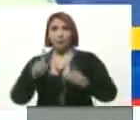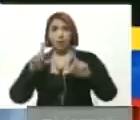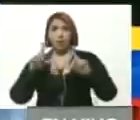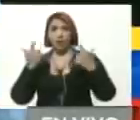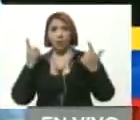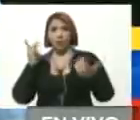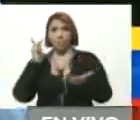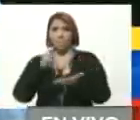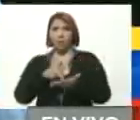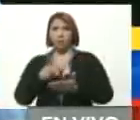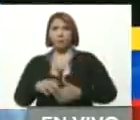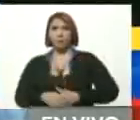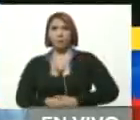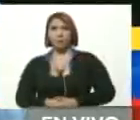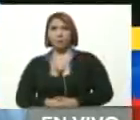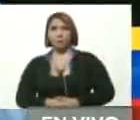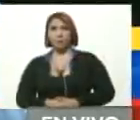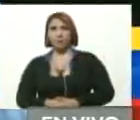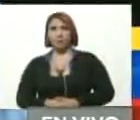presente.